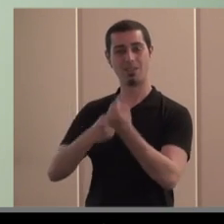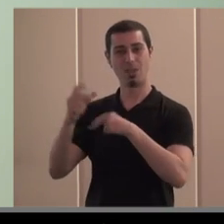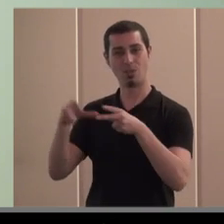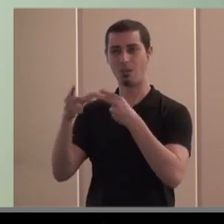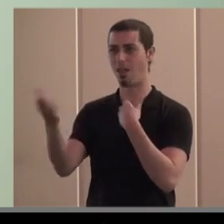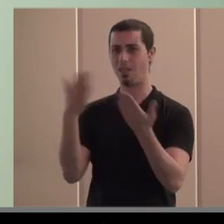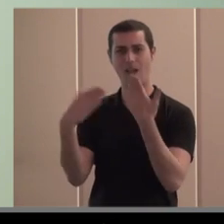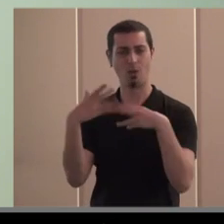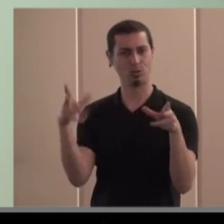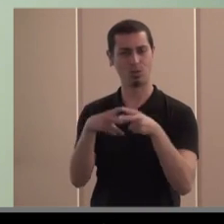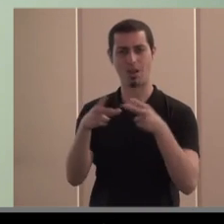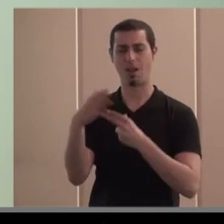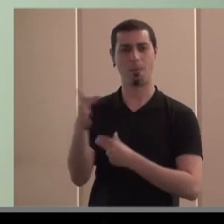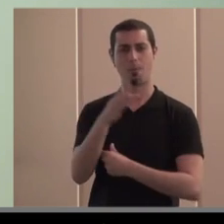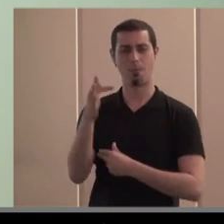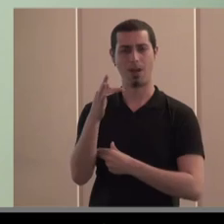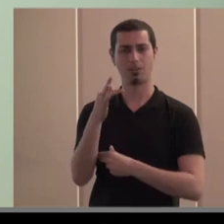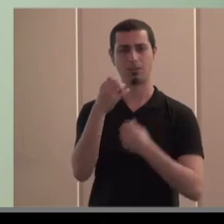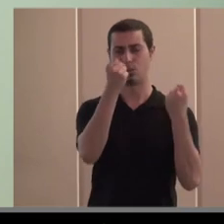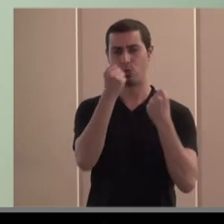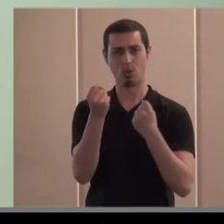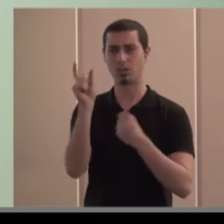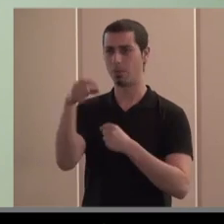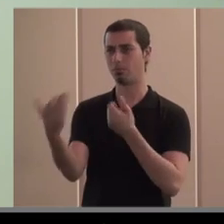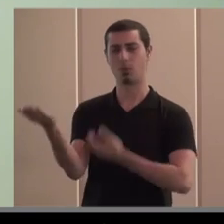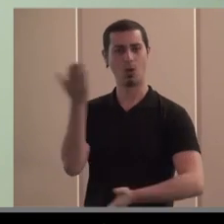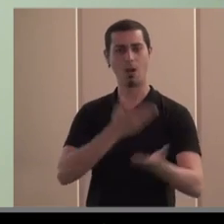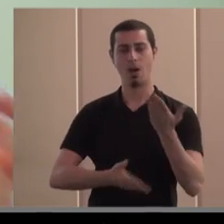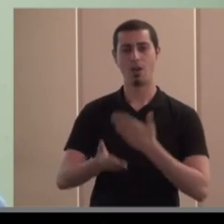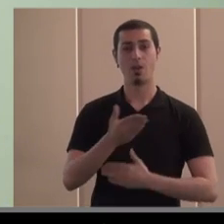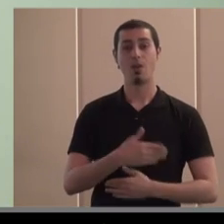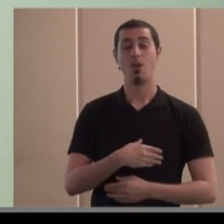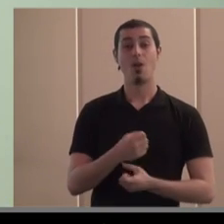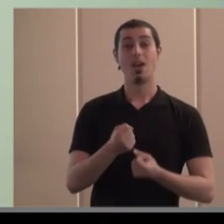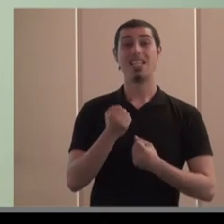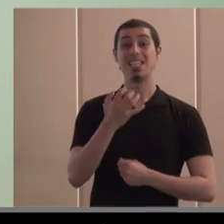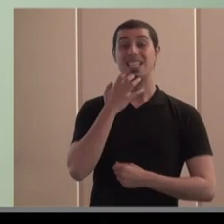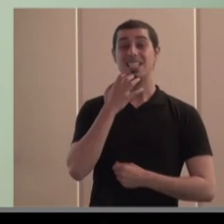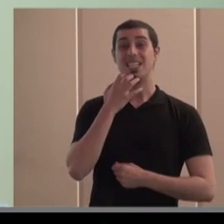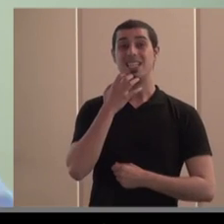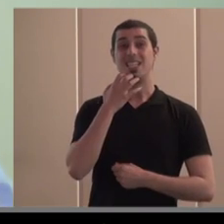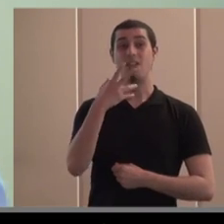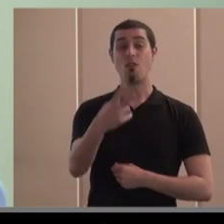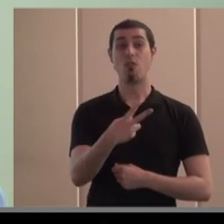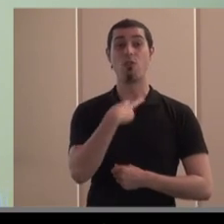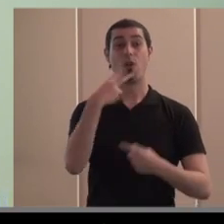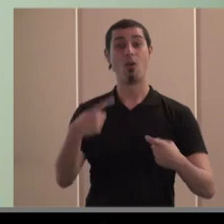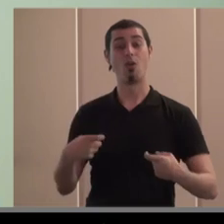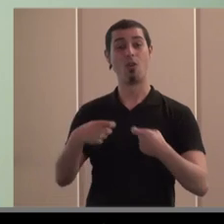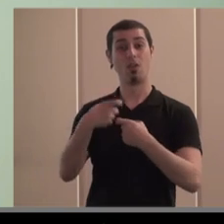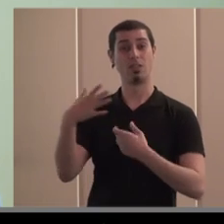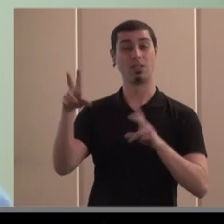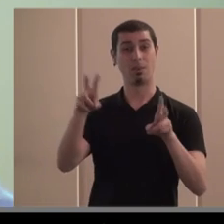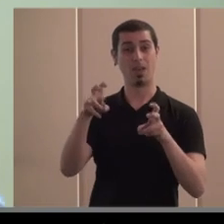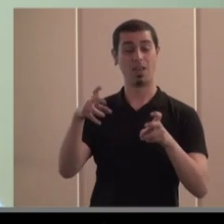diálogo social y en otras instancias institucionales es decir el poder tener una voz en el concierto de las grandes